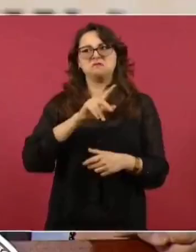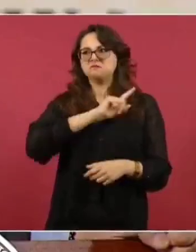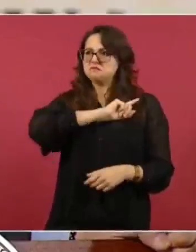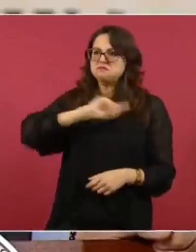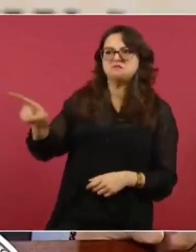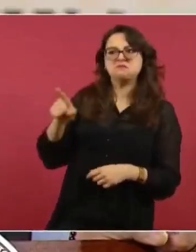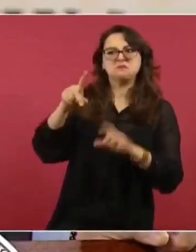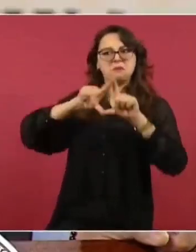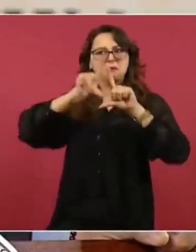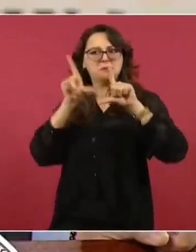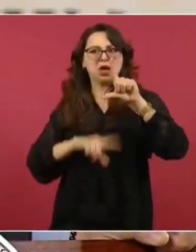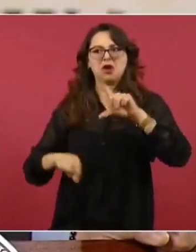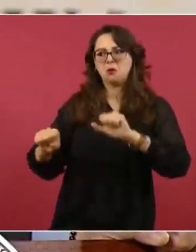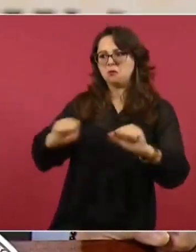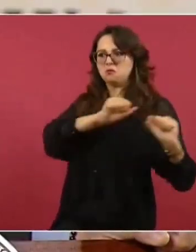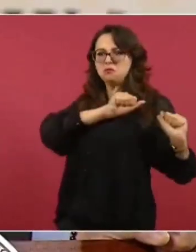todos lados.